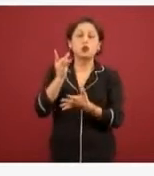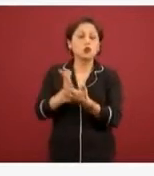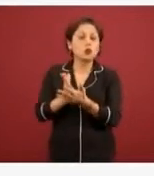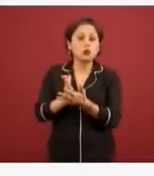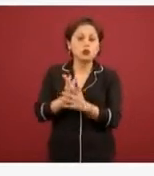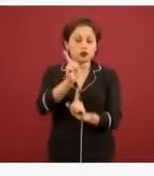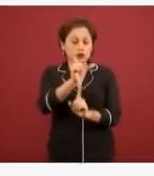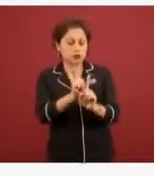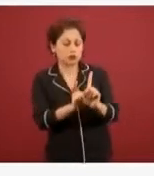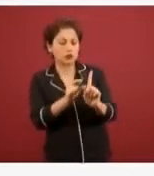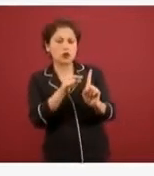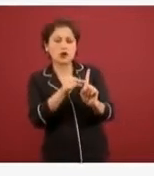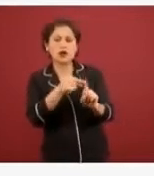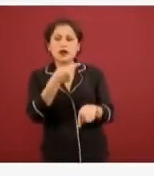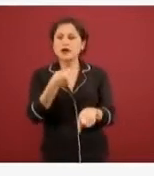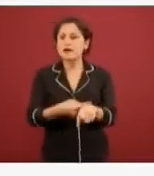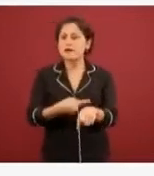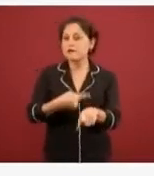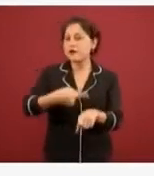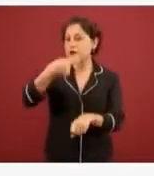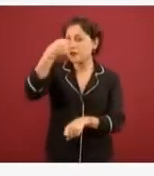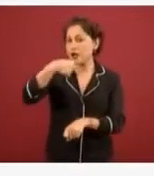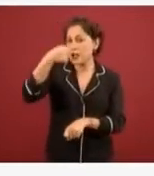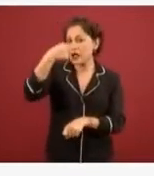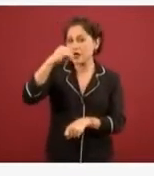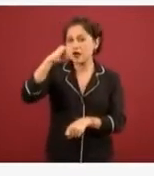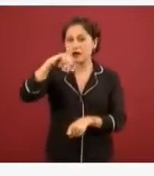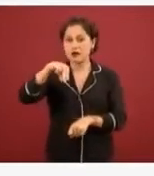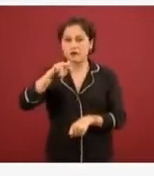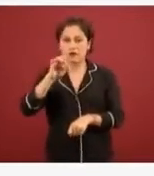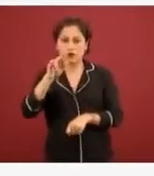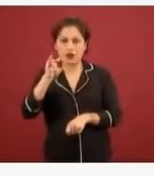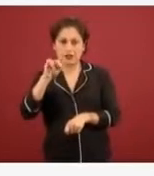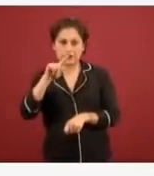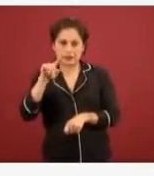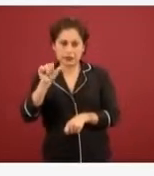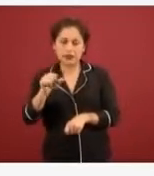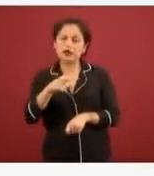de influenza que es prácticamente idéntica a la de COVID.